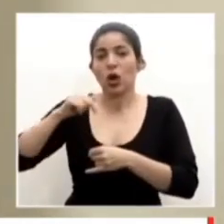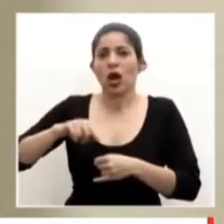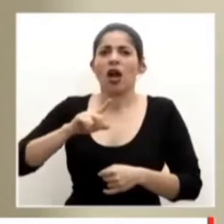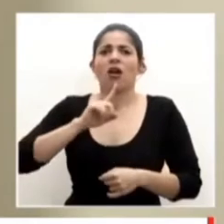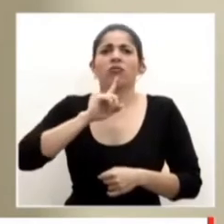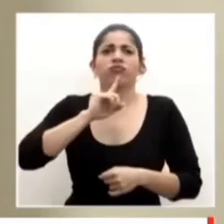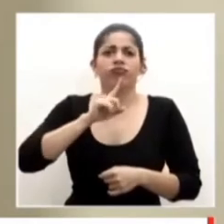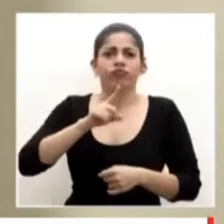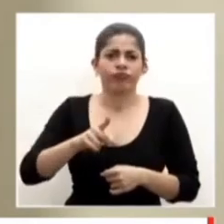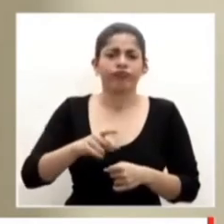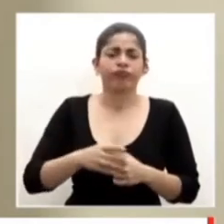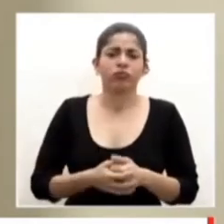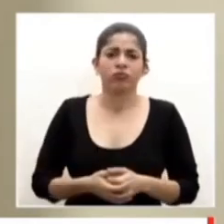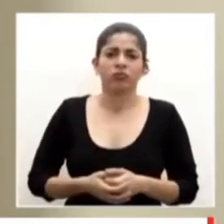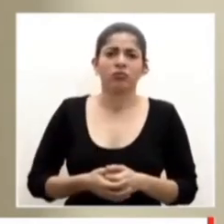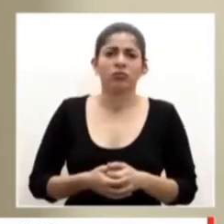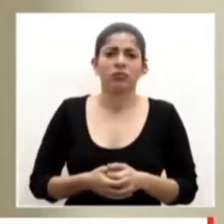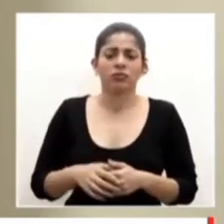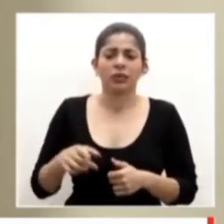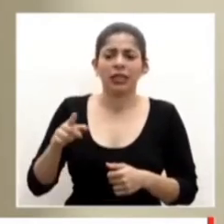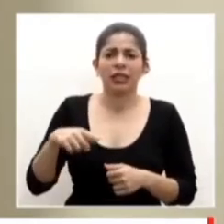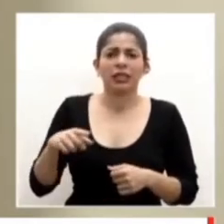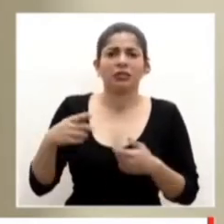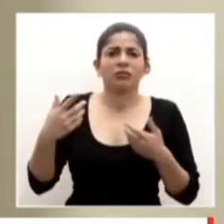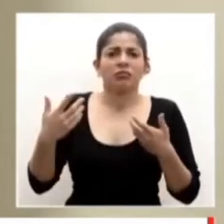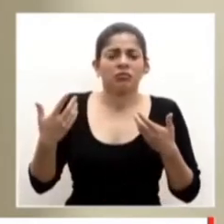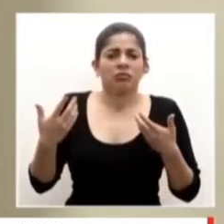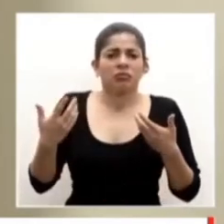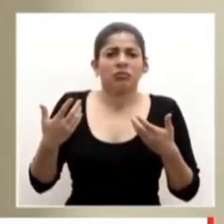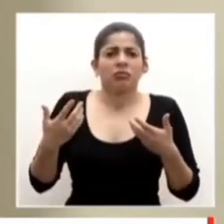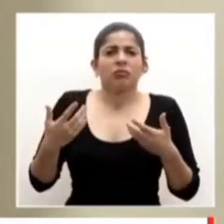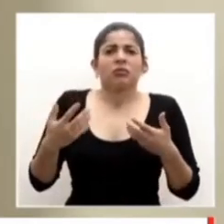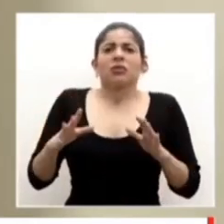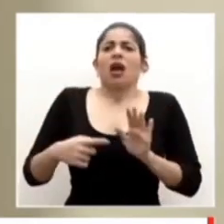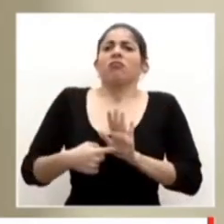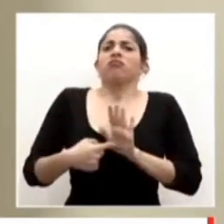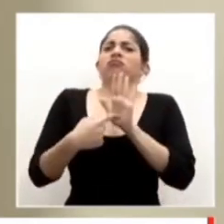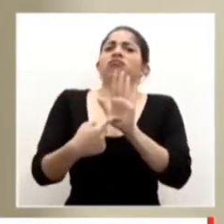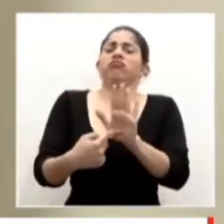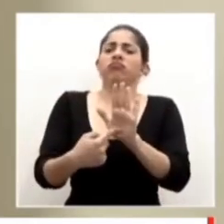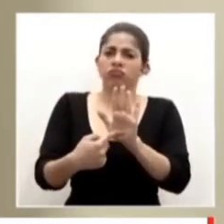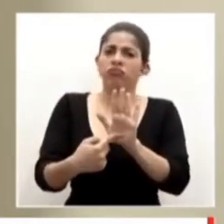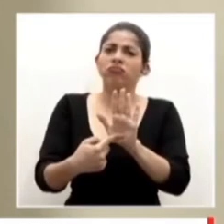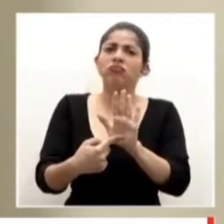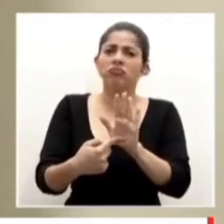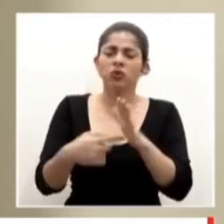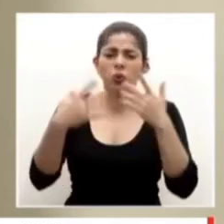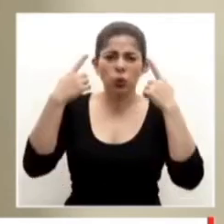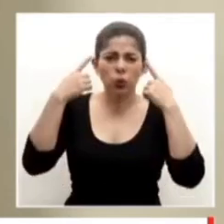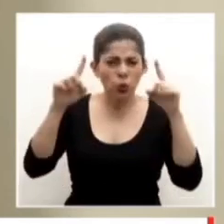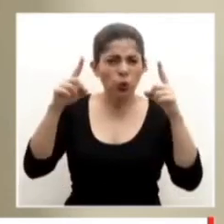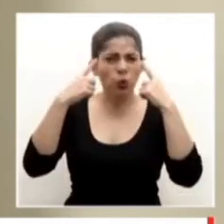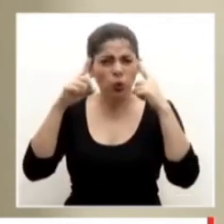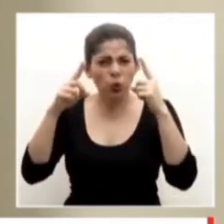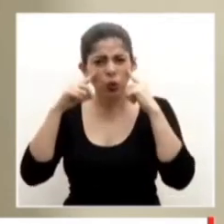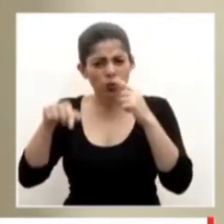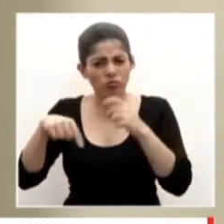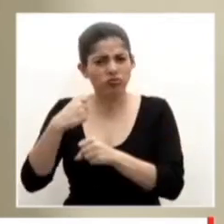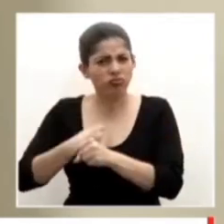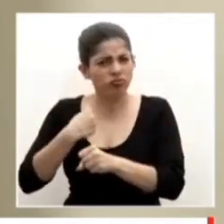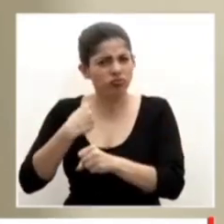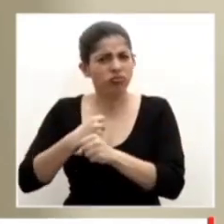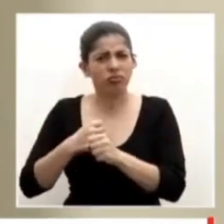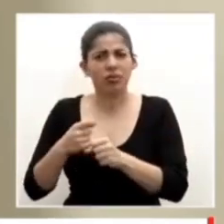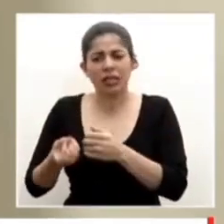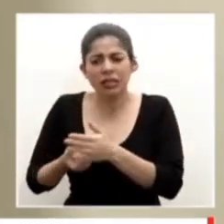realmente han demostrado ser muy exitosos en su misión en